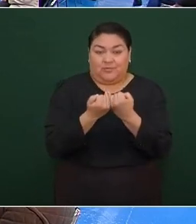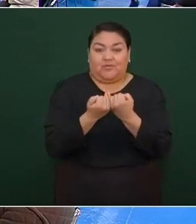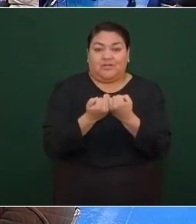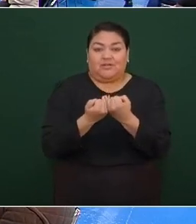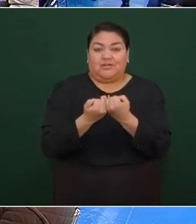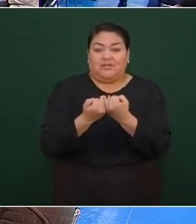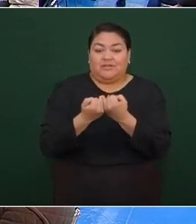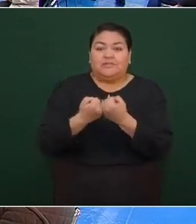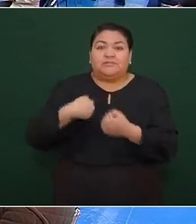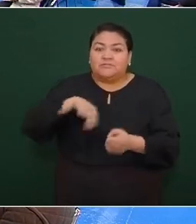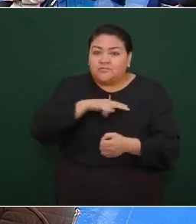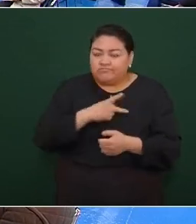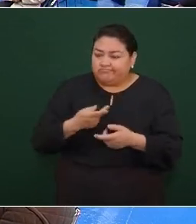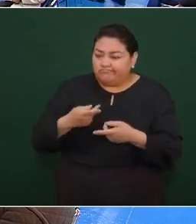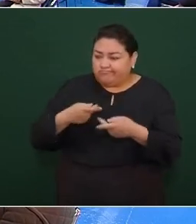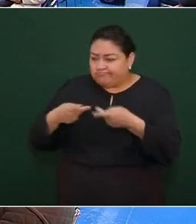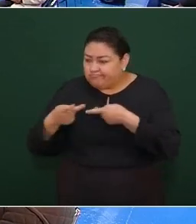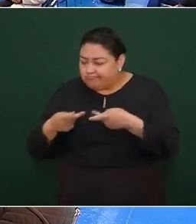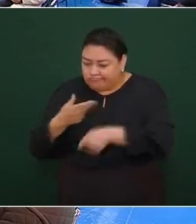buscando